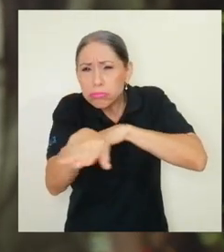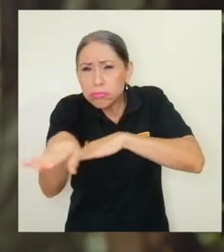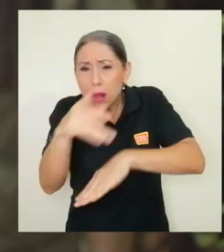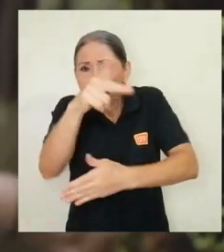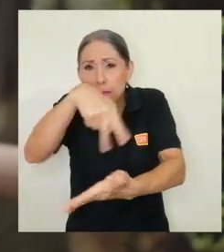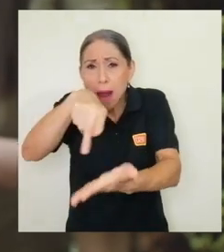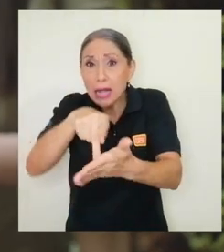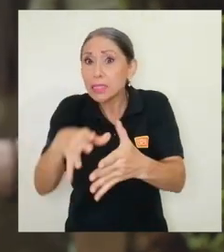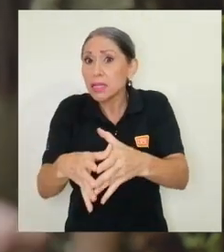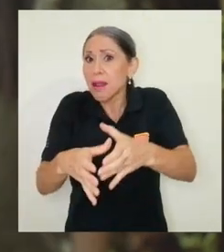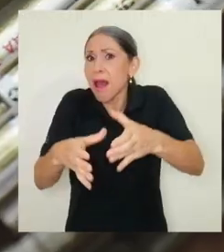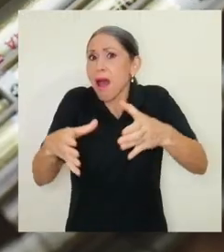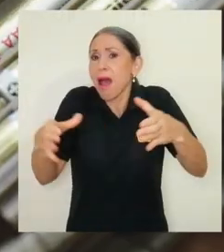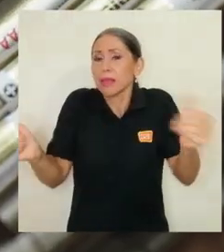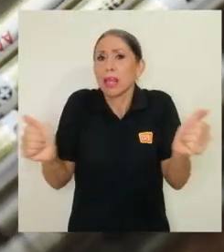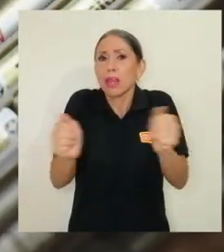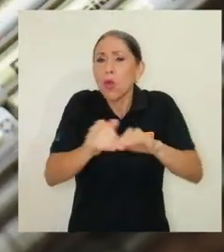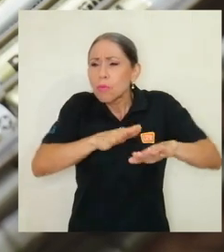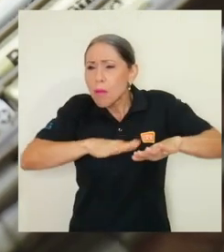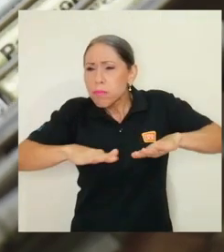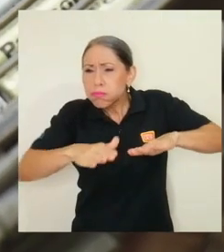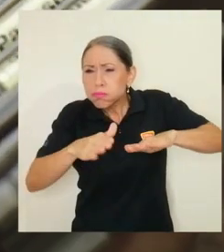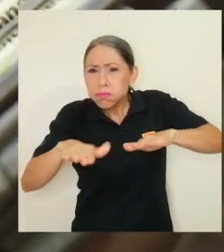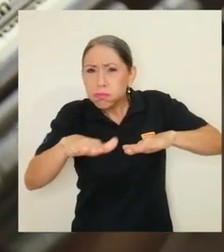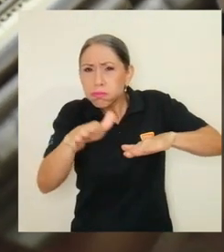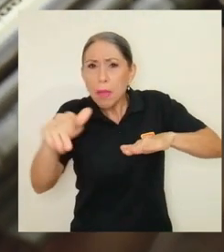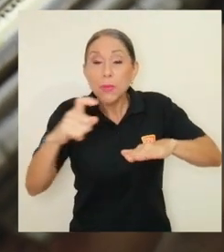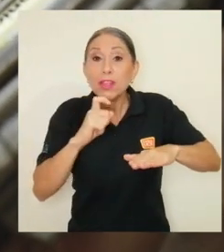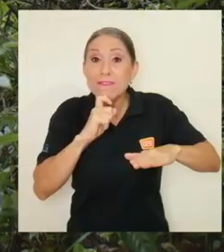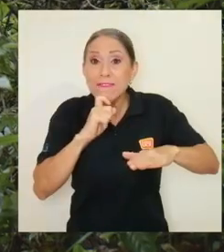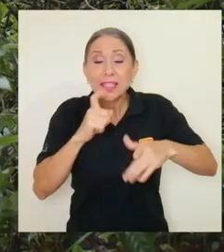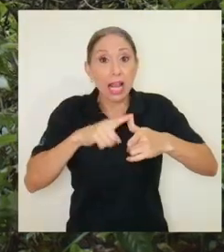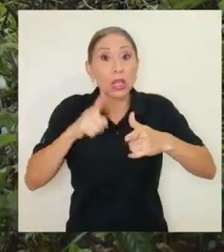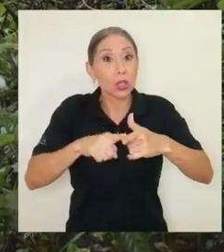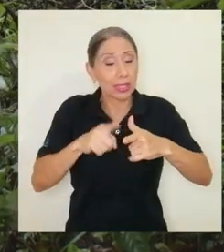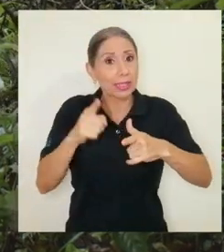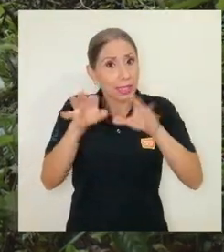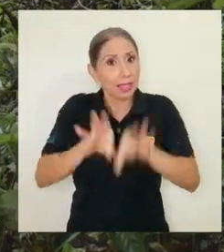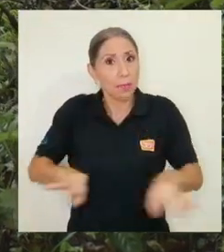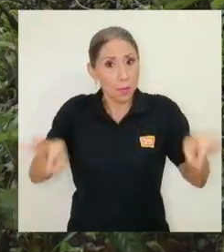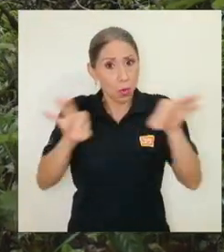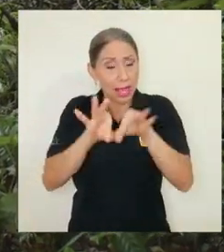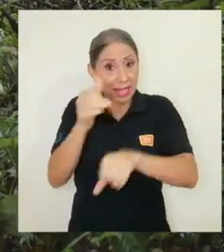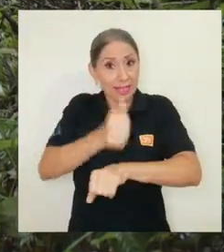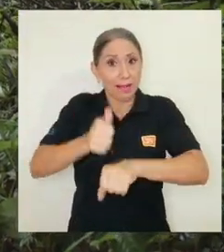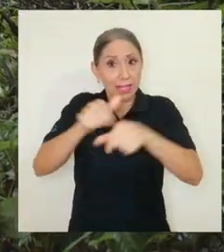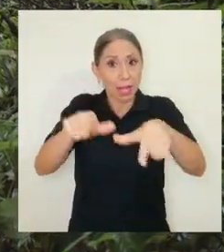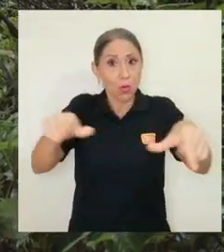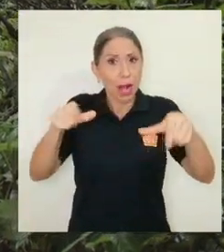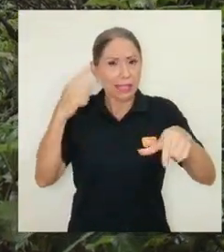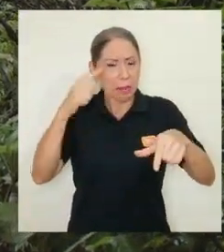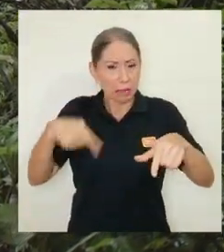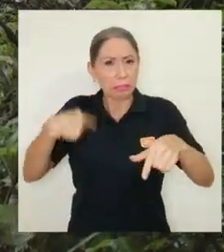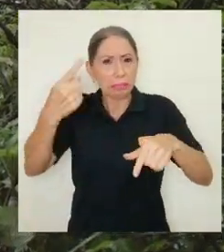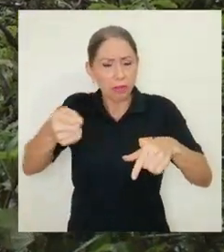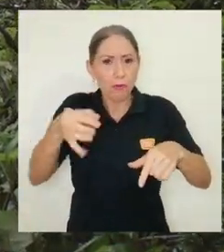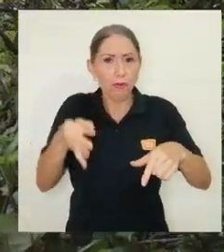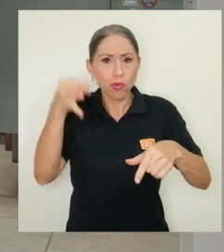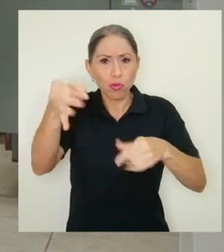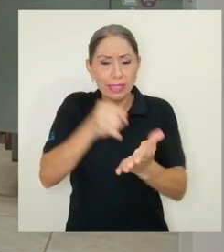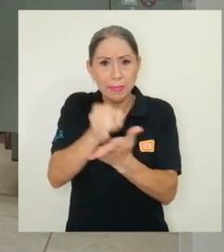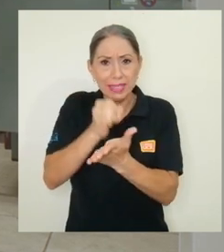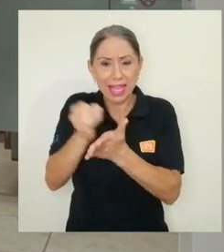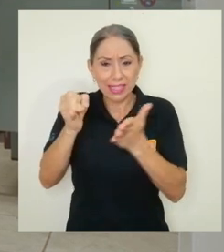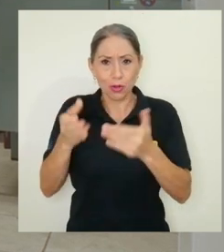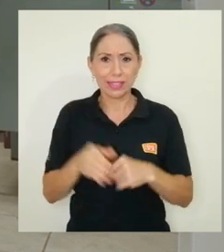bastante grande con una con una topografía muy difícil entonces es importante tener claridad a hora de establecer estos lugares para para futuras investigaciones